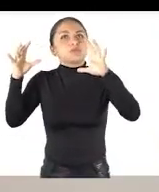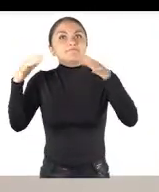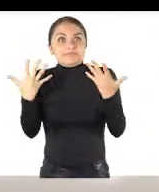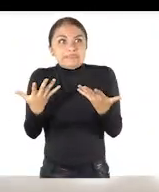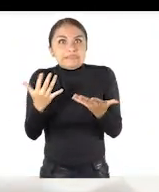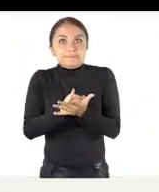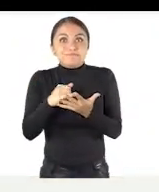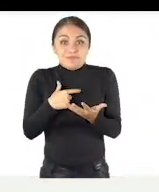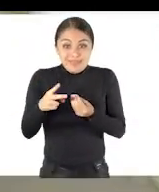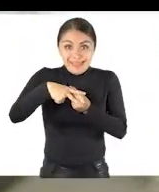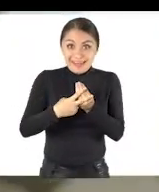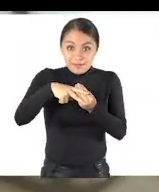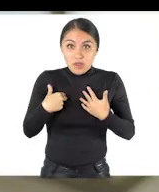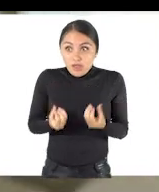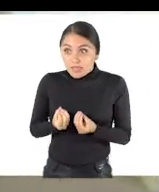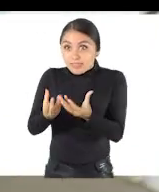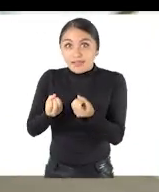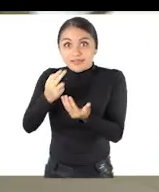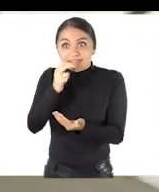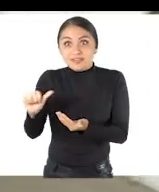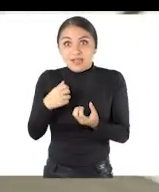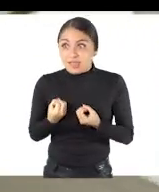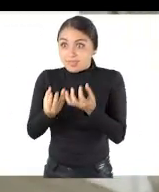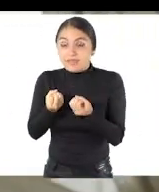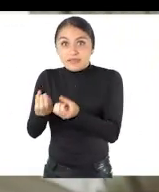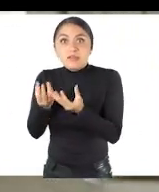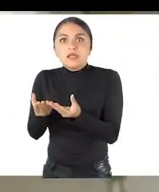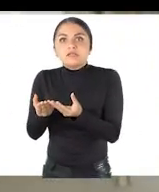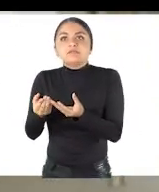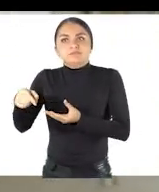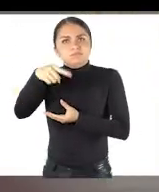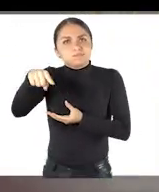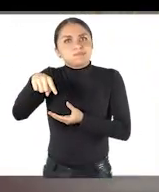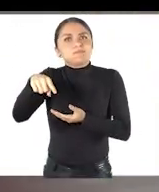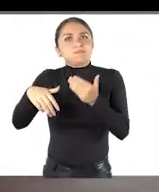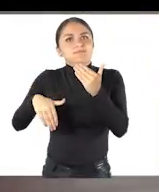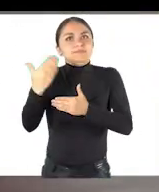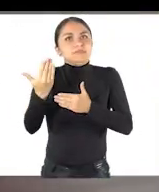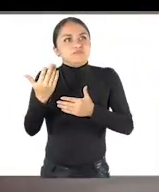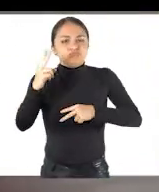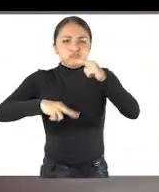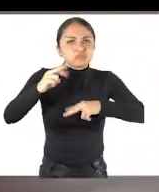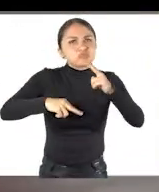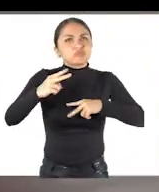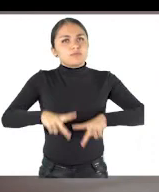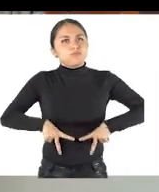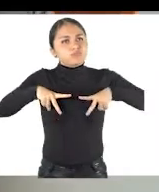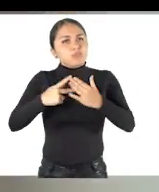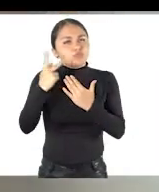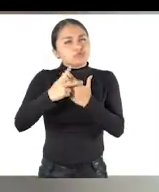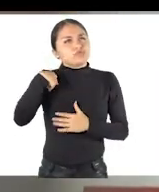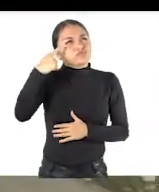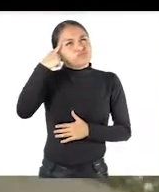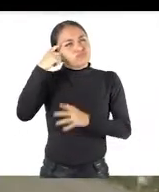más allá y la idea es que justamente a partir de estas herramientas que les estamos entregando a las niñas se empiece a construir un